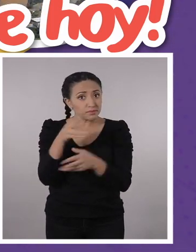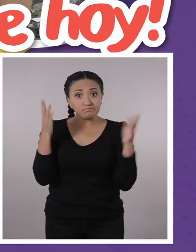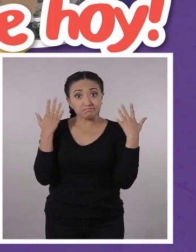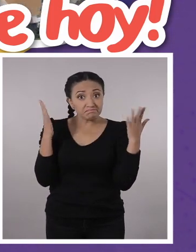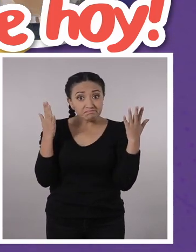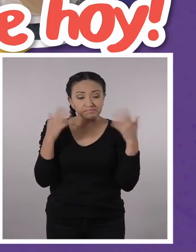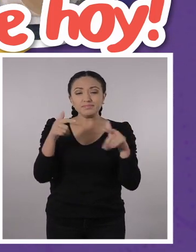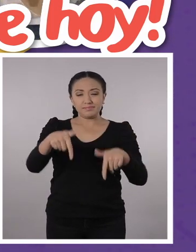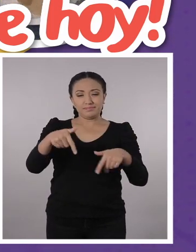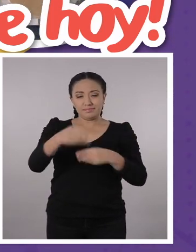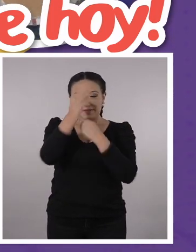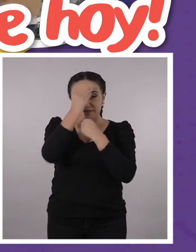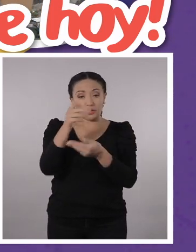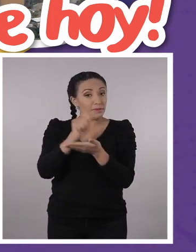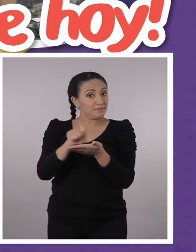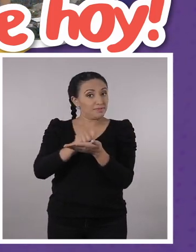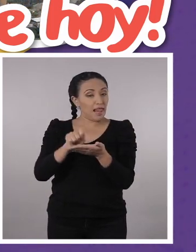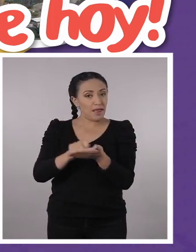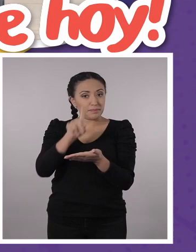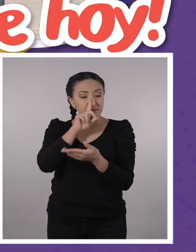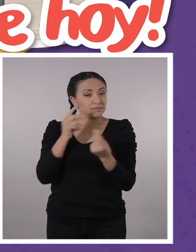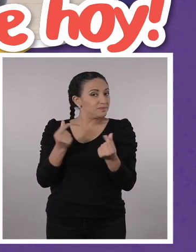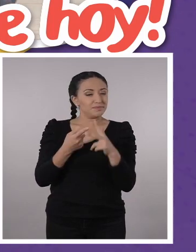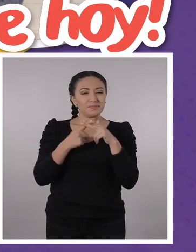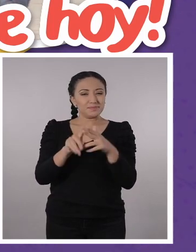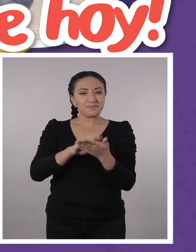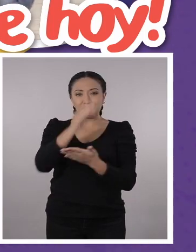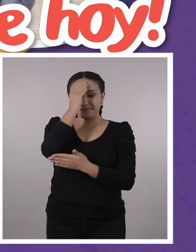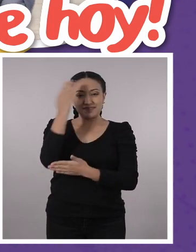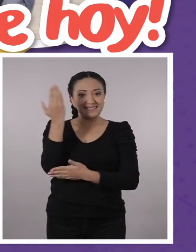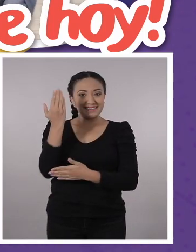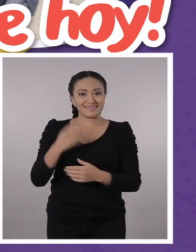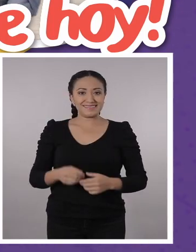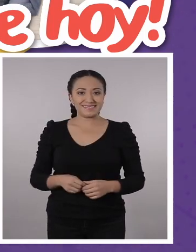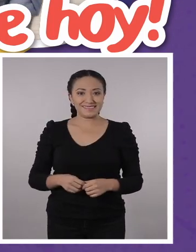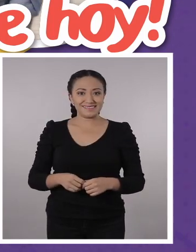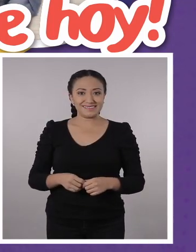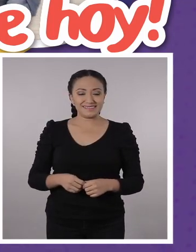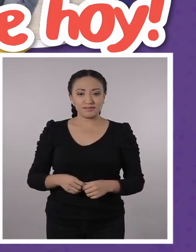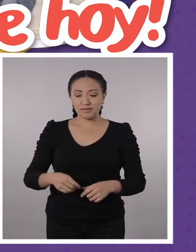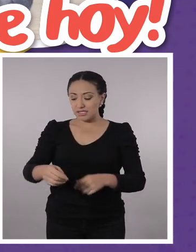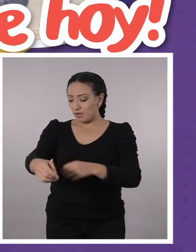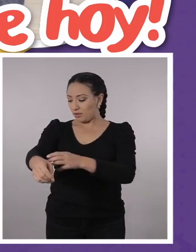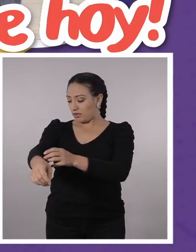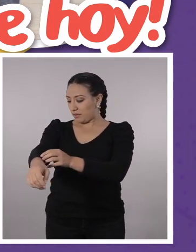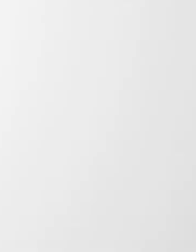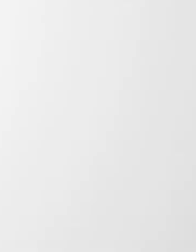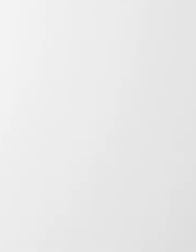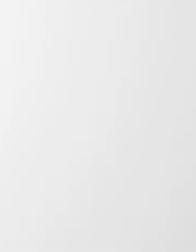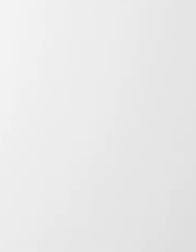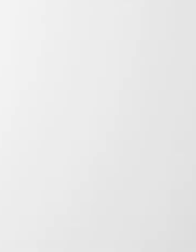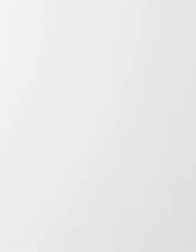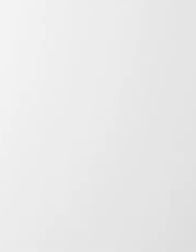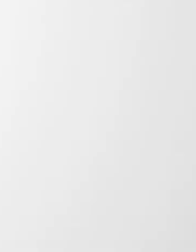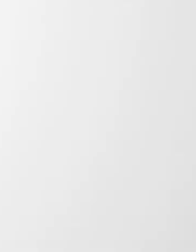saben? Pues aquí se los vamos a contar. Así que tomen papel y lápiz que ya comienza Aprender la Tele.